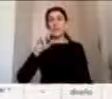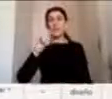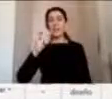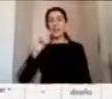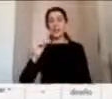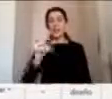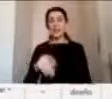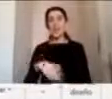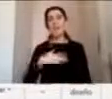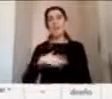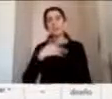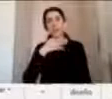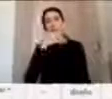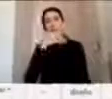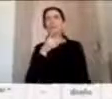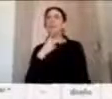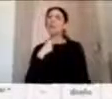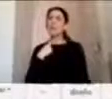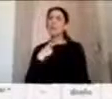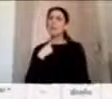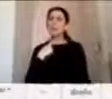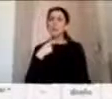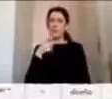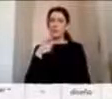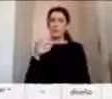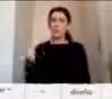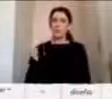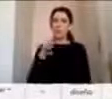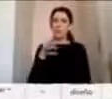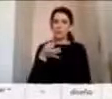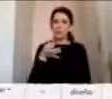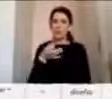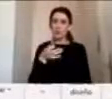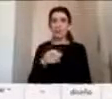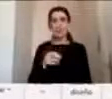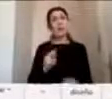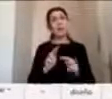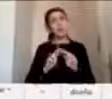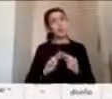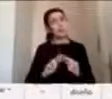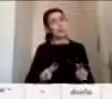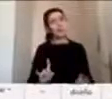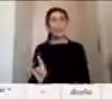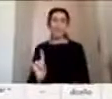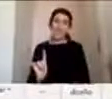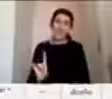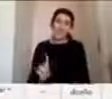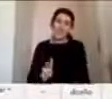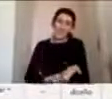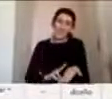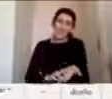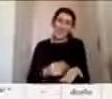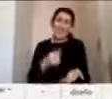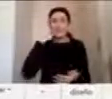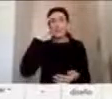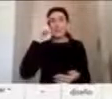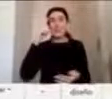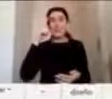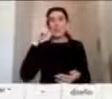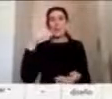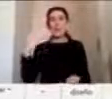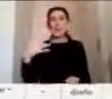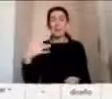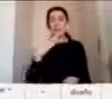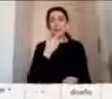interesante lo que acabas de mencionar. Bueno, tranquilizador, no es tanto, pero creo que es importante también eso considerando,